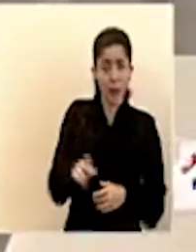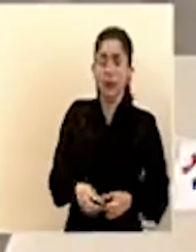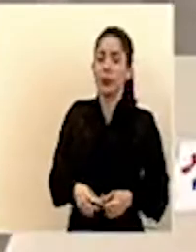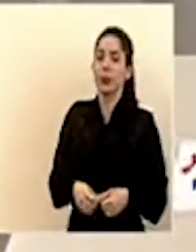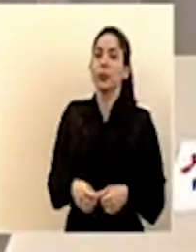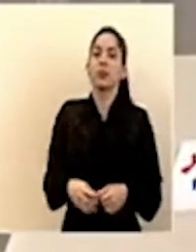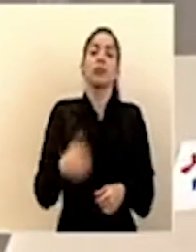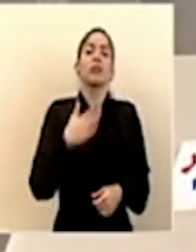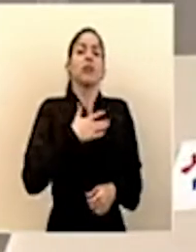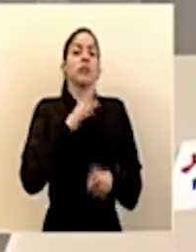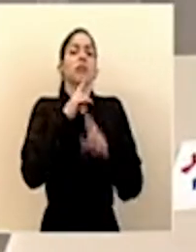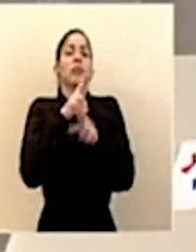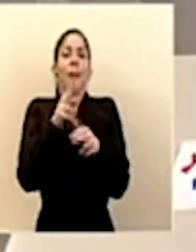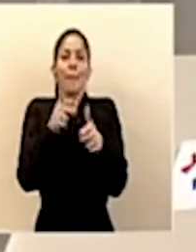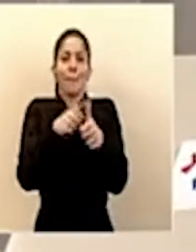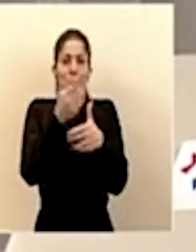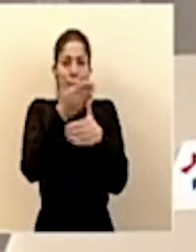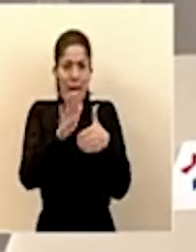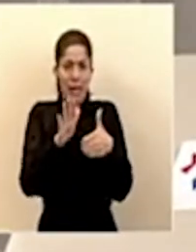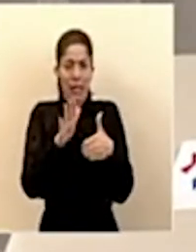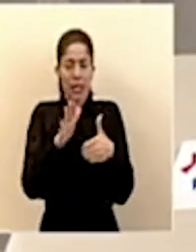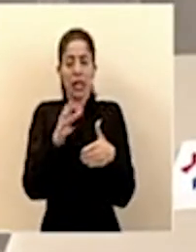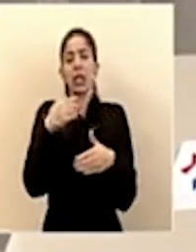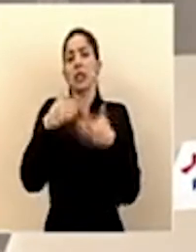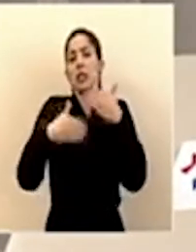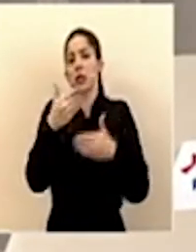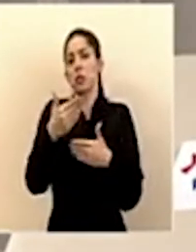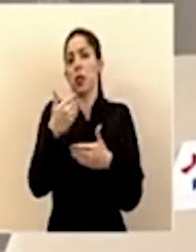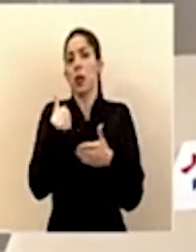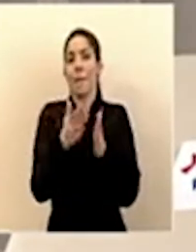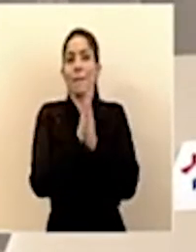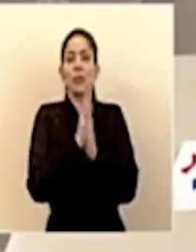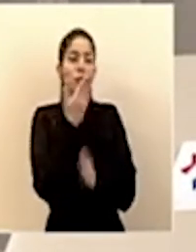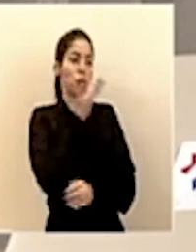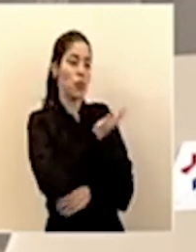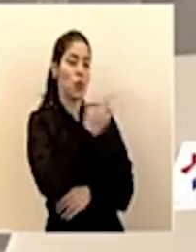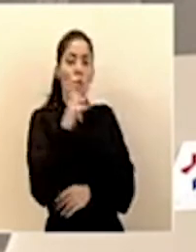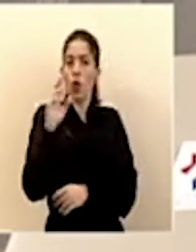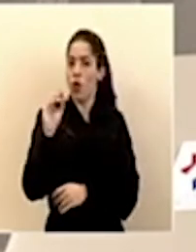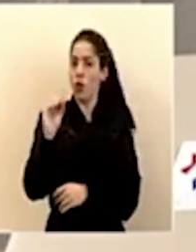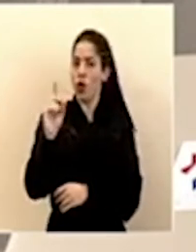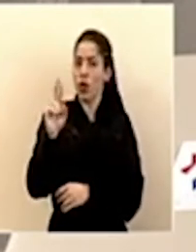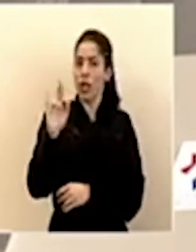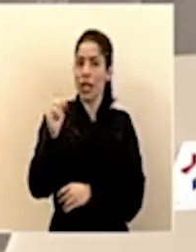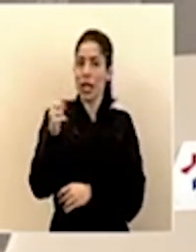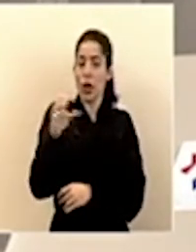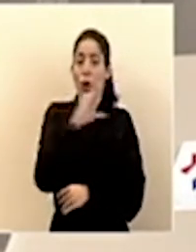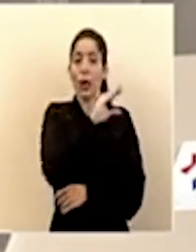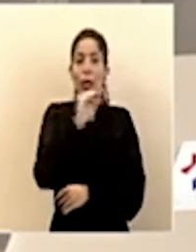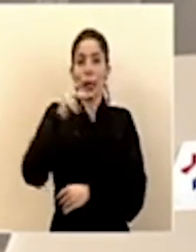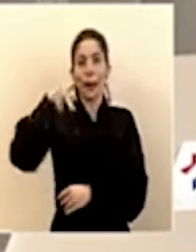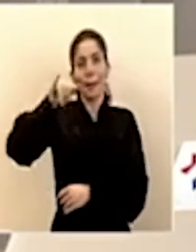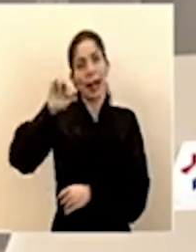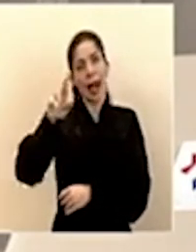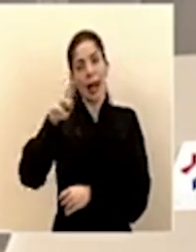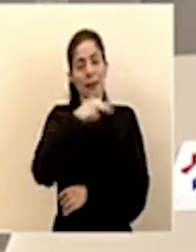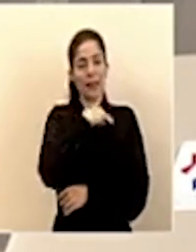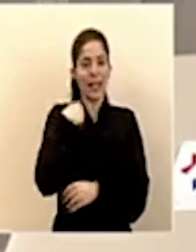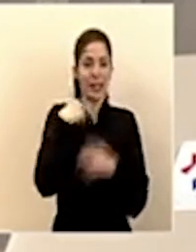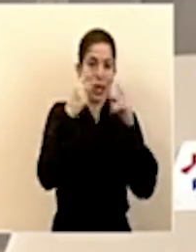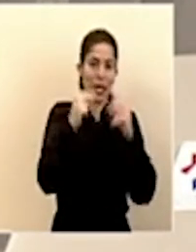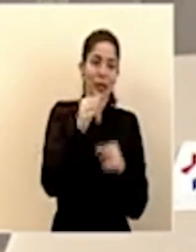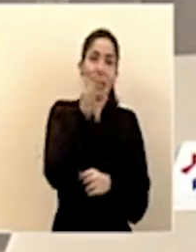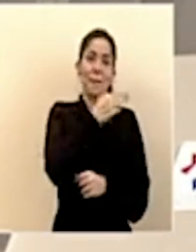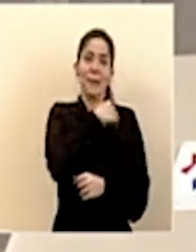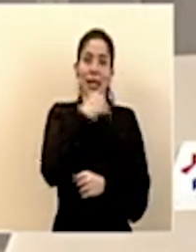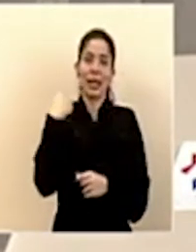Yo respondería la primera parte, si me permiten, y le pediría tanto a don Rodrigo y a doña Pilar, el ministro de Hacienda y la